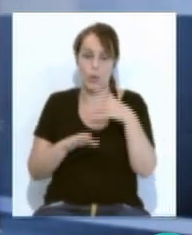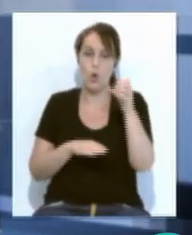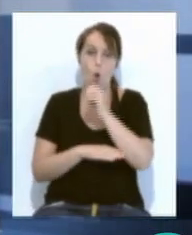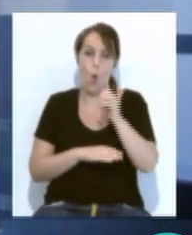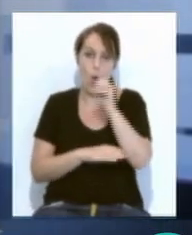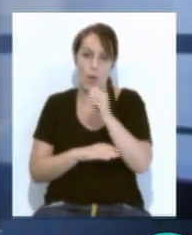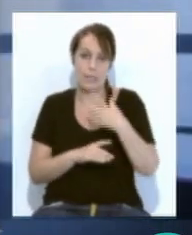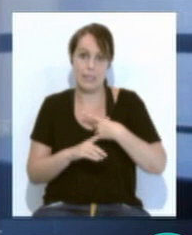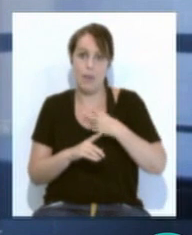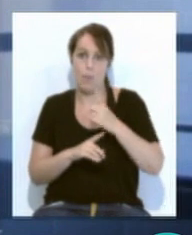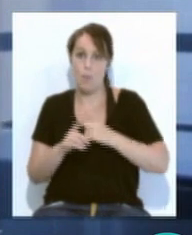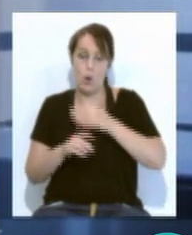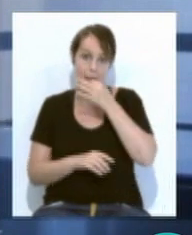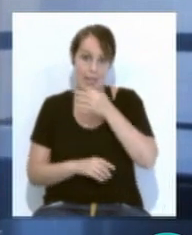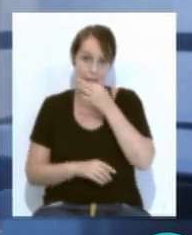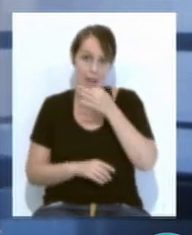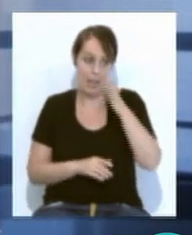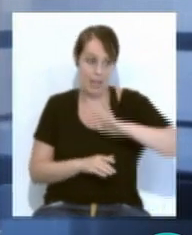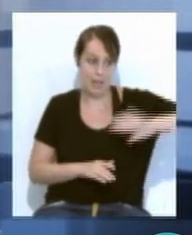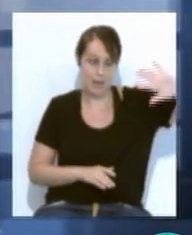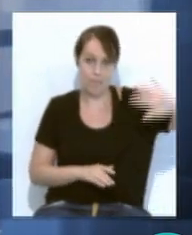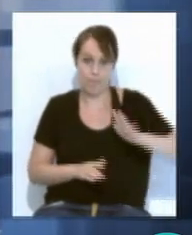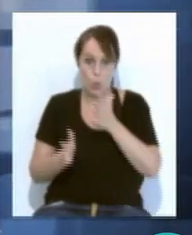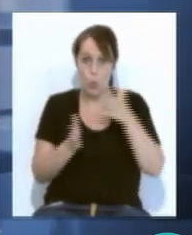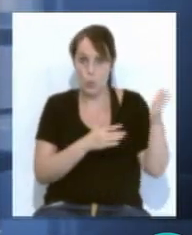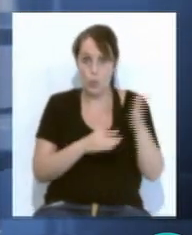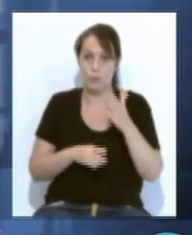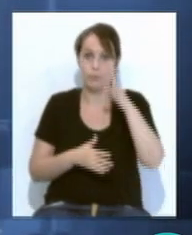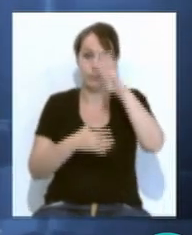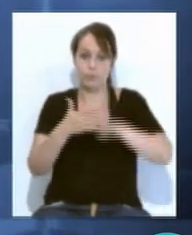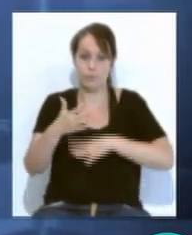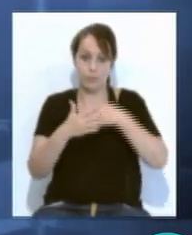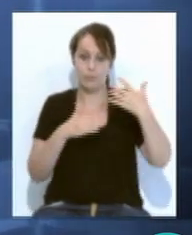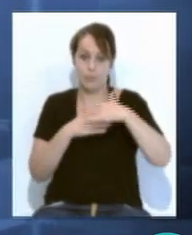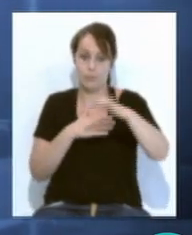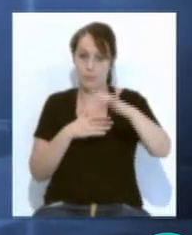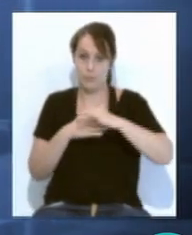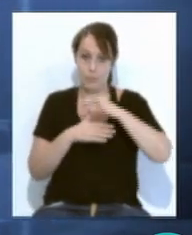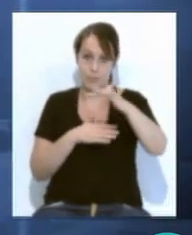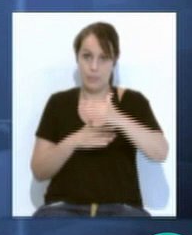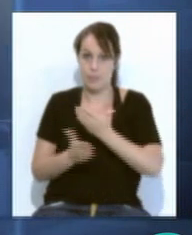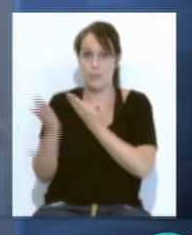arreciando por la tarde en el litoral atlántico y a continuación la tabla de oleaje y de mareas.